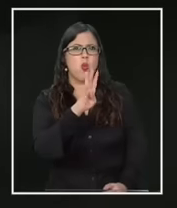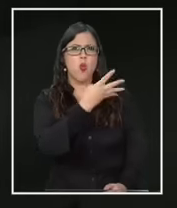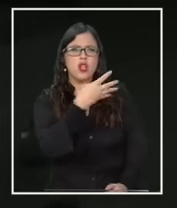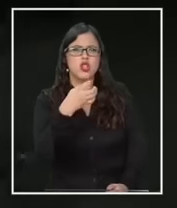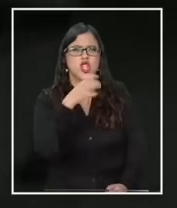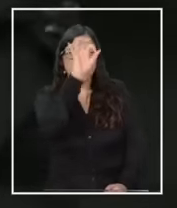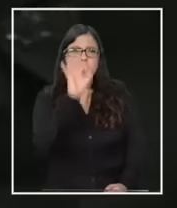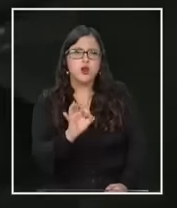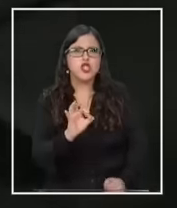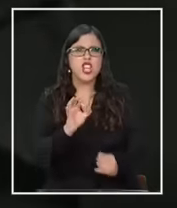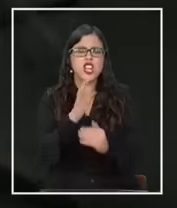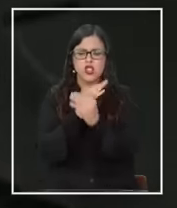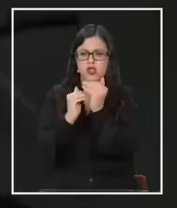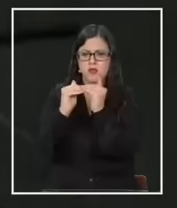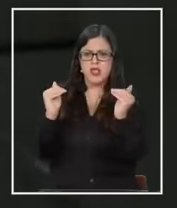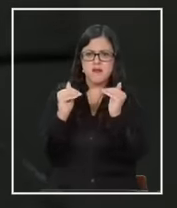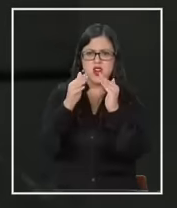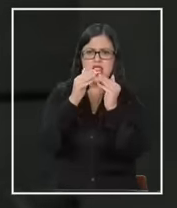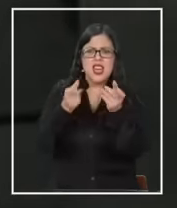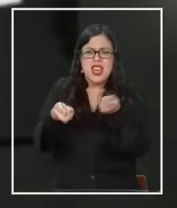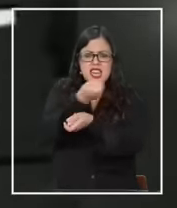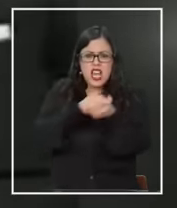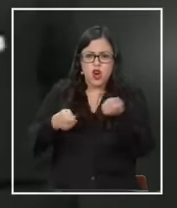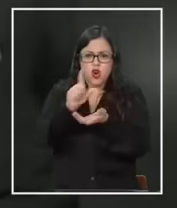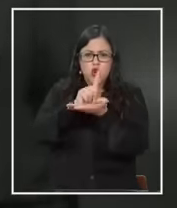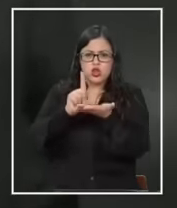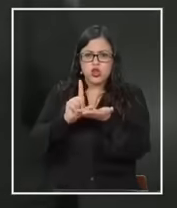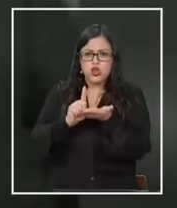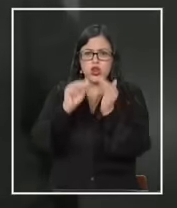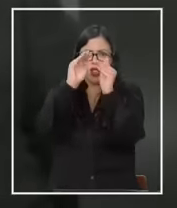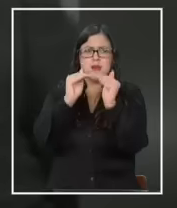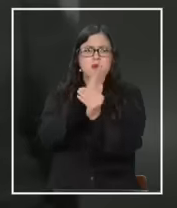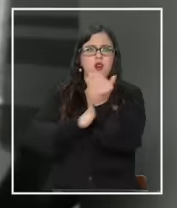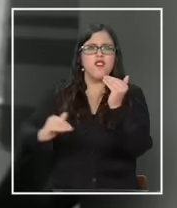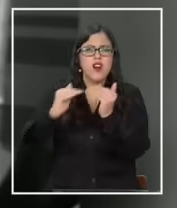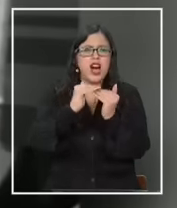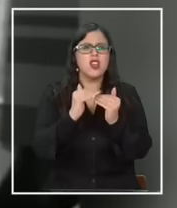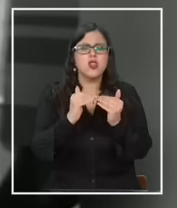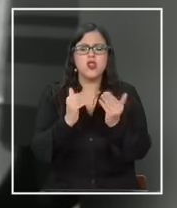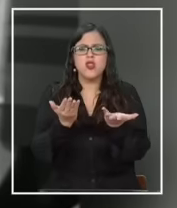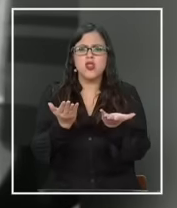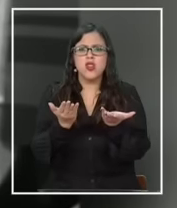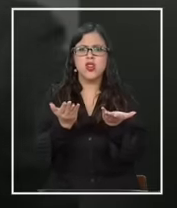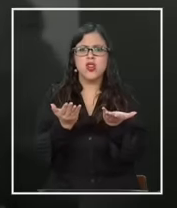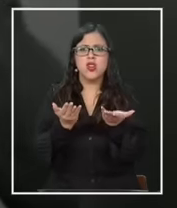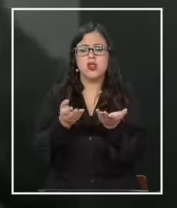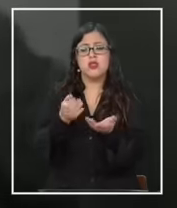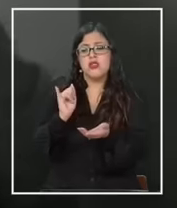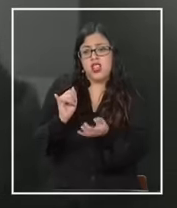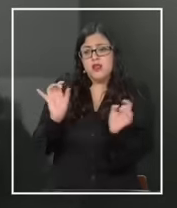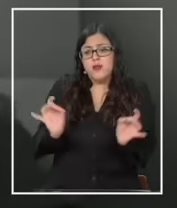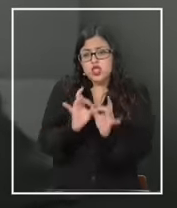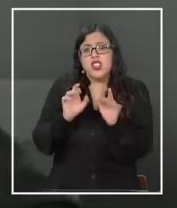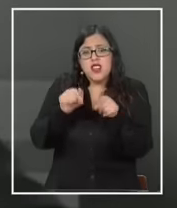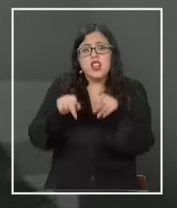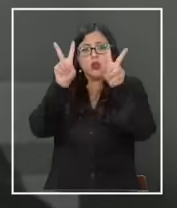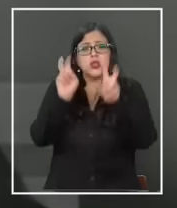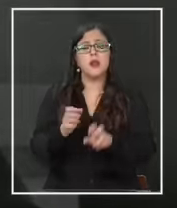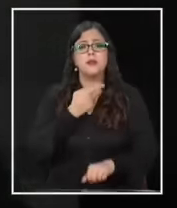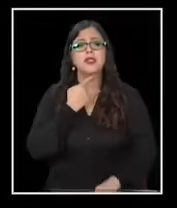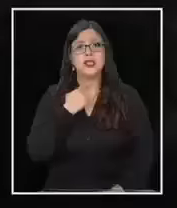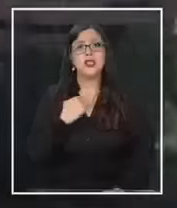día en negocios del mismo barrio de la misma cuadra es muy posible yo creo que este es un tema bastante